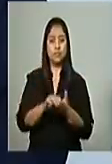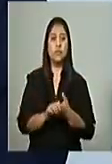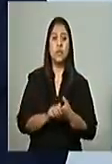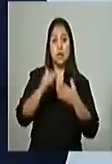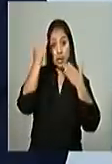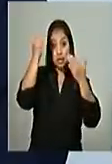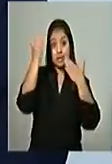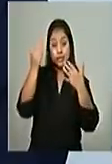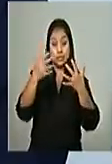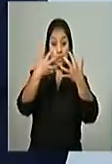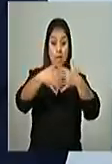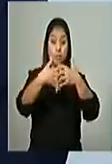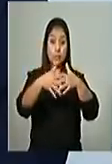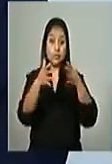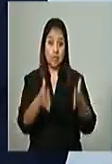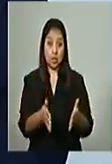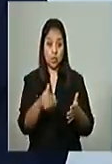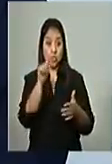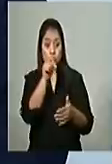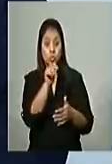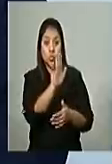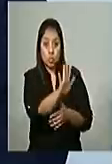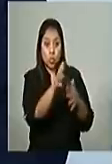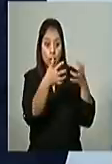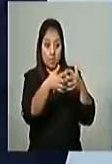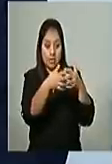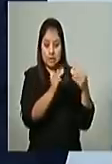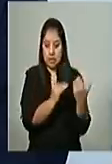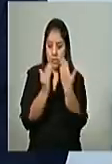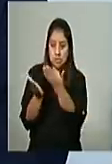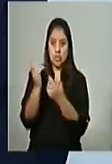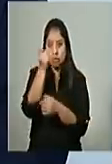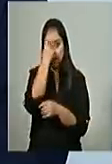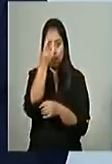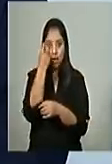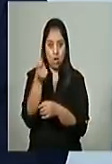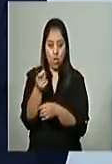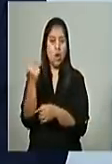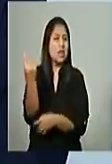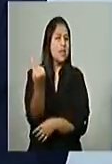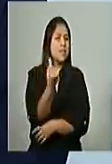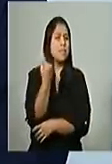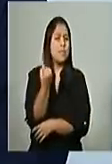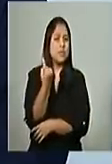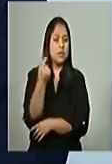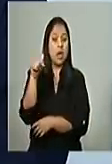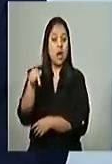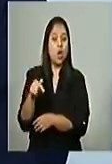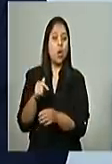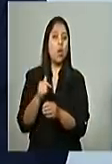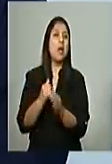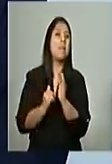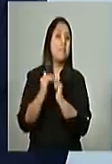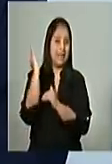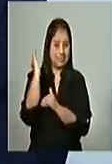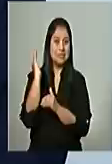a los empresarios que con sus negocios dan empleo tan imprescindibles ahora más que nunca.